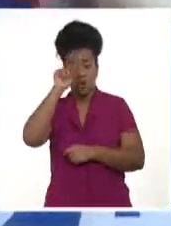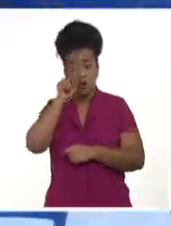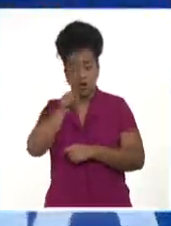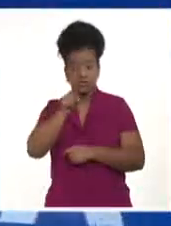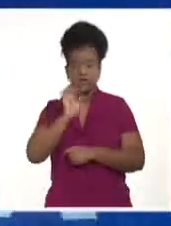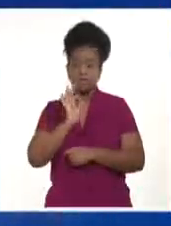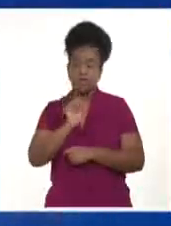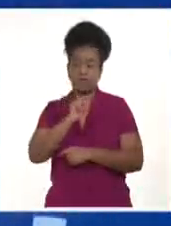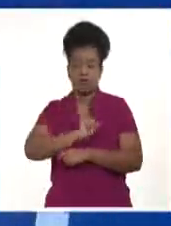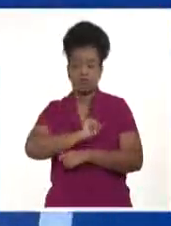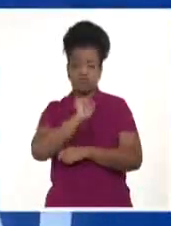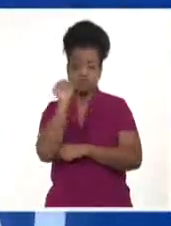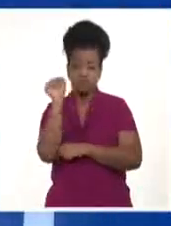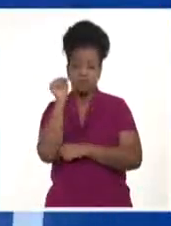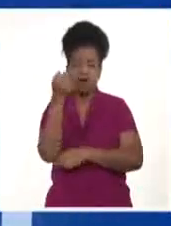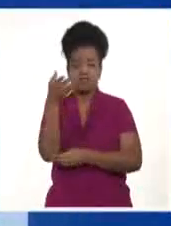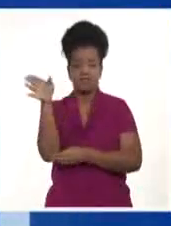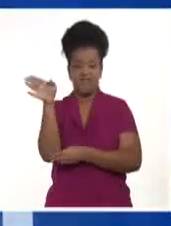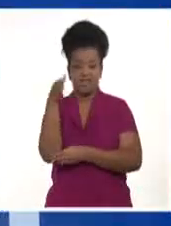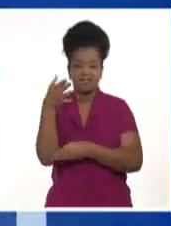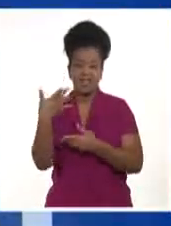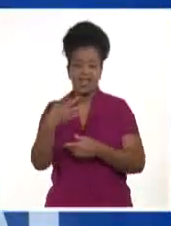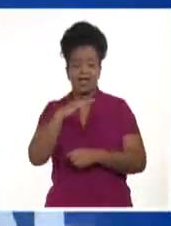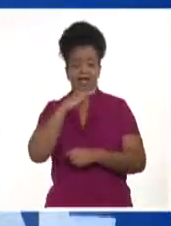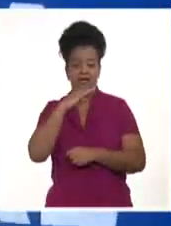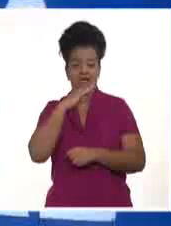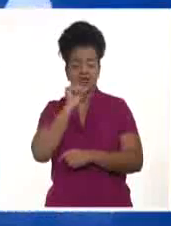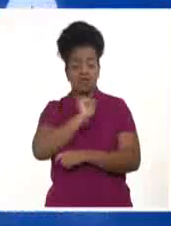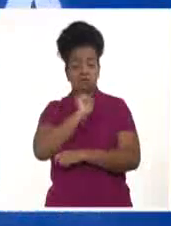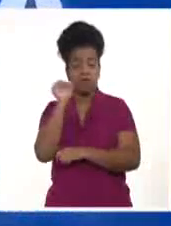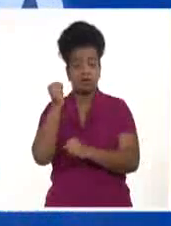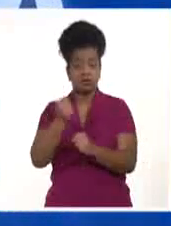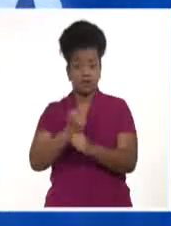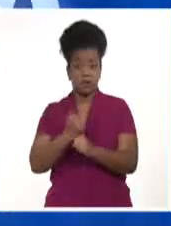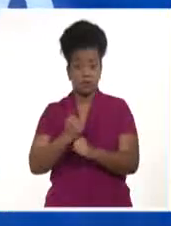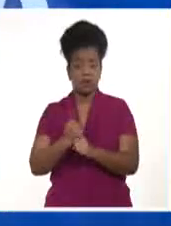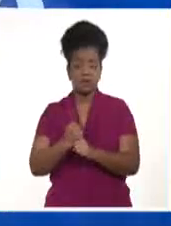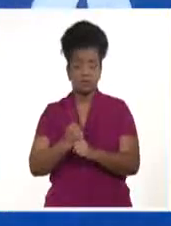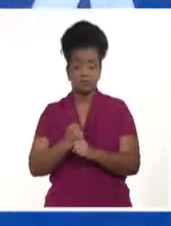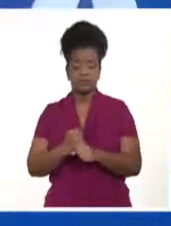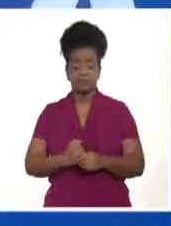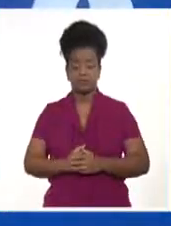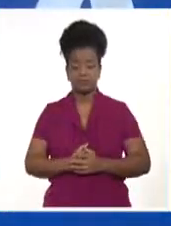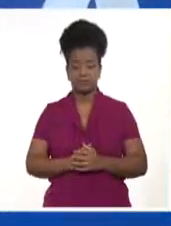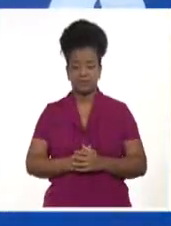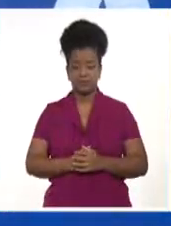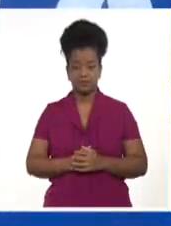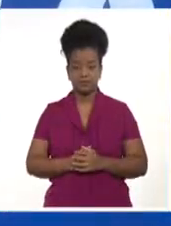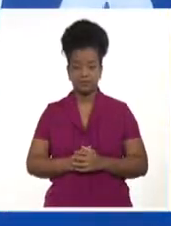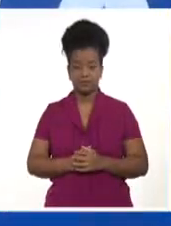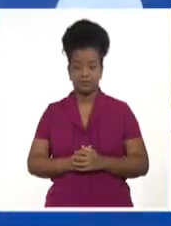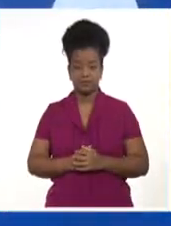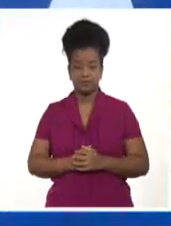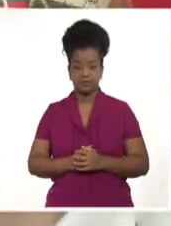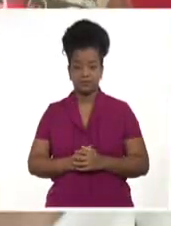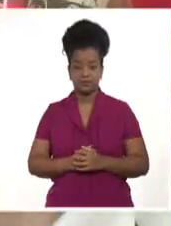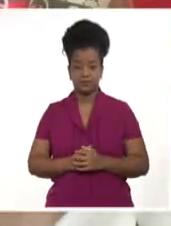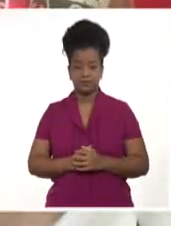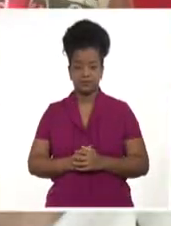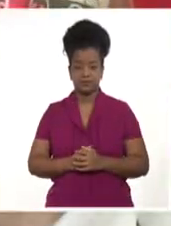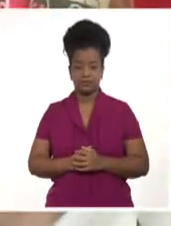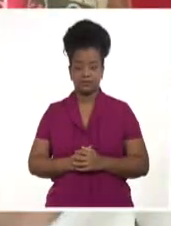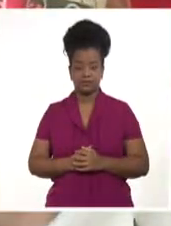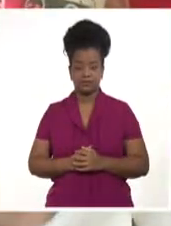para otorgarle al Complejo Santiago Ciudad la bandera Proeza Laboral, alta distinción que confiere la Central de Trabajadores de Cuba.